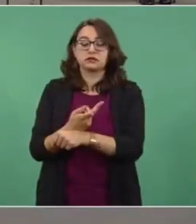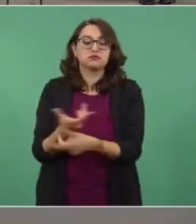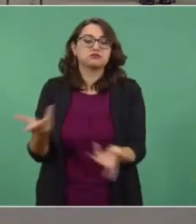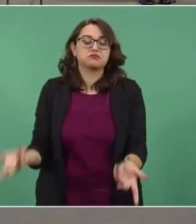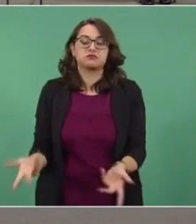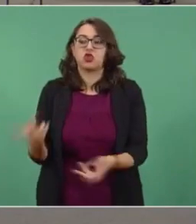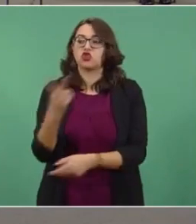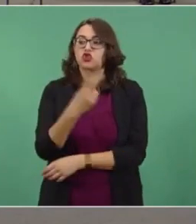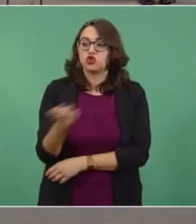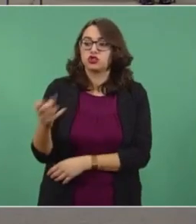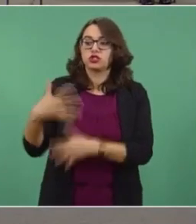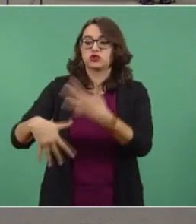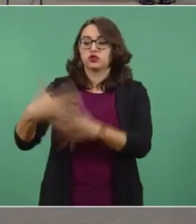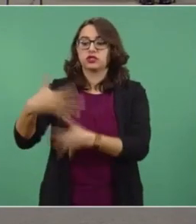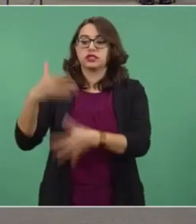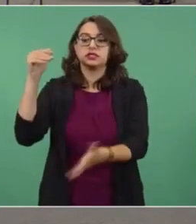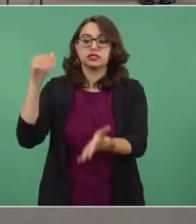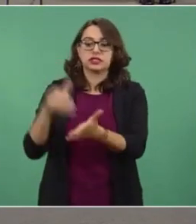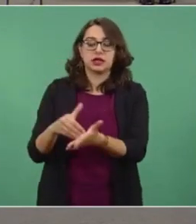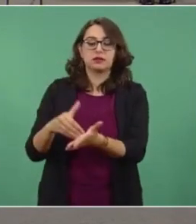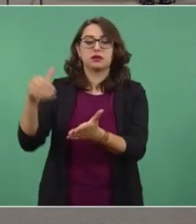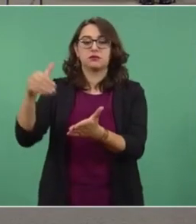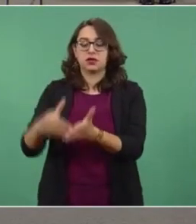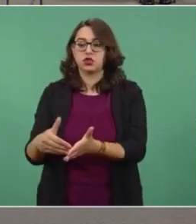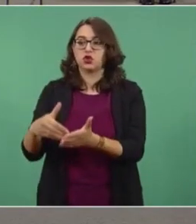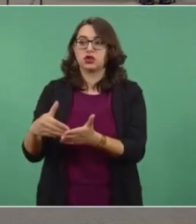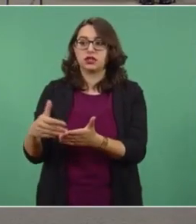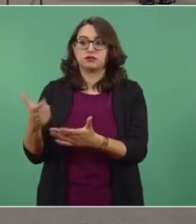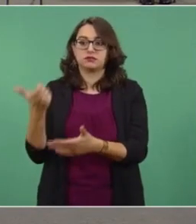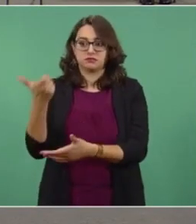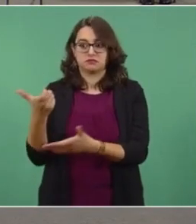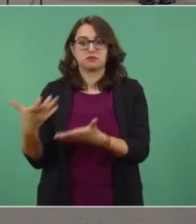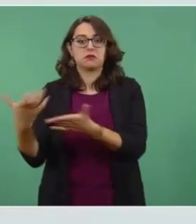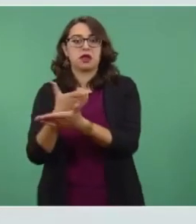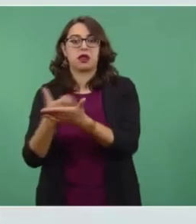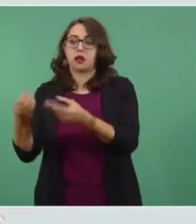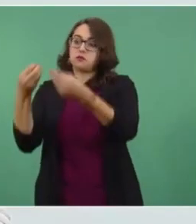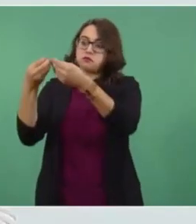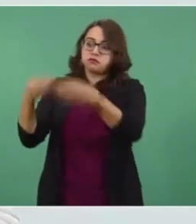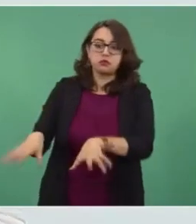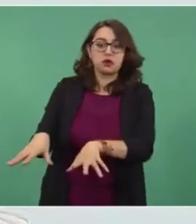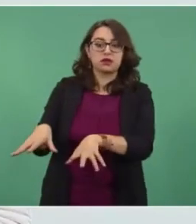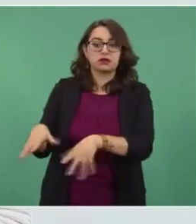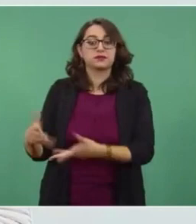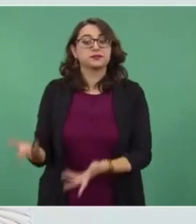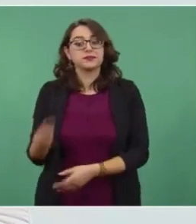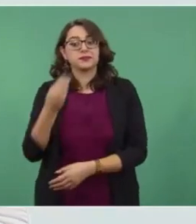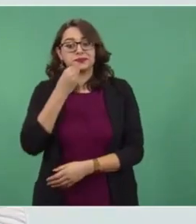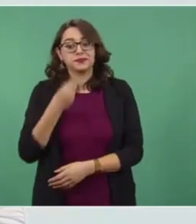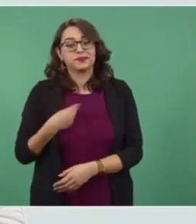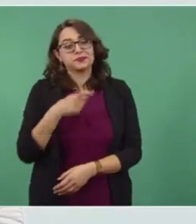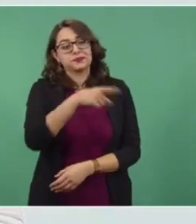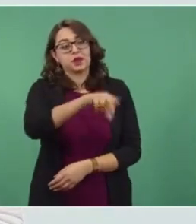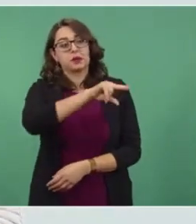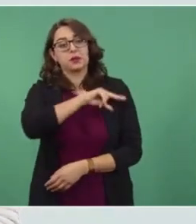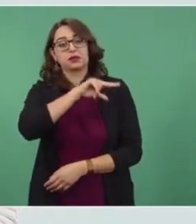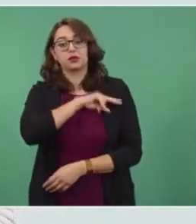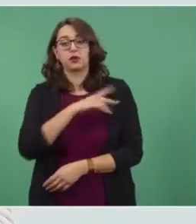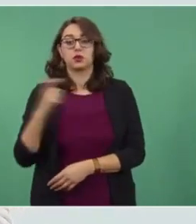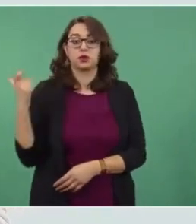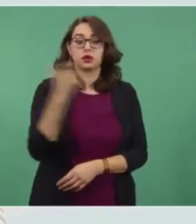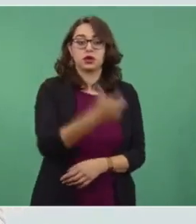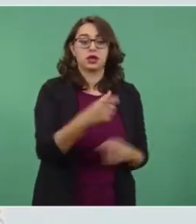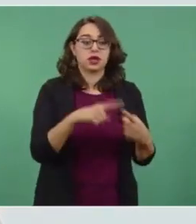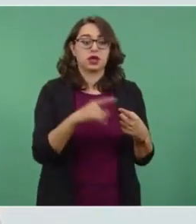215 mil millones de pesos más. Y estos se fueron a las empresas privadas como